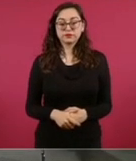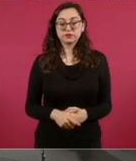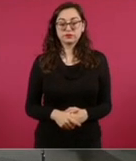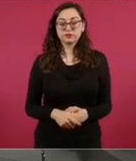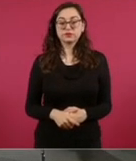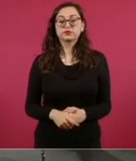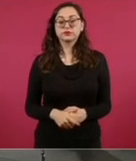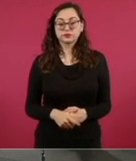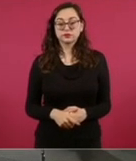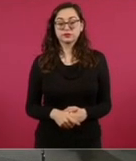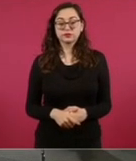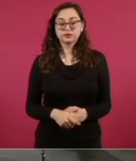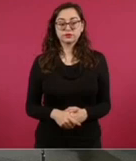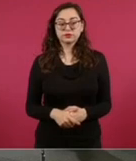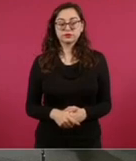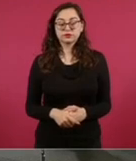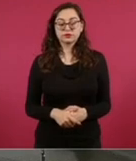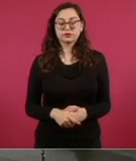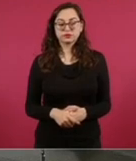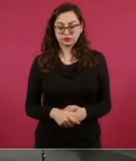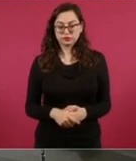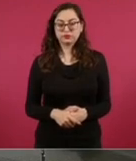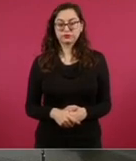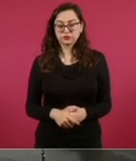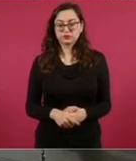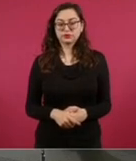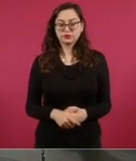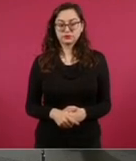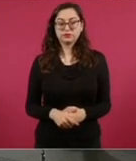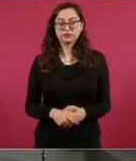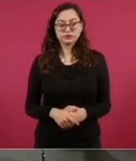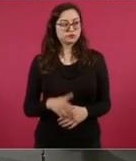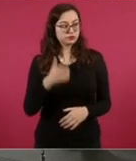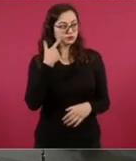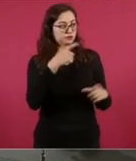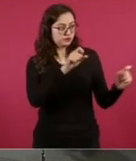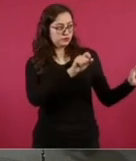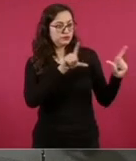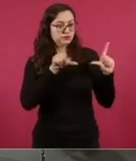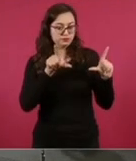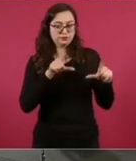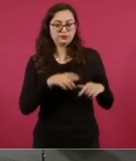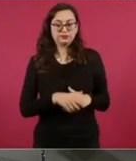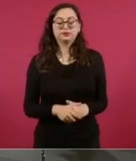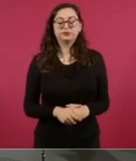Sí, sí, a ver si nos las mandan.